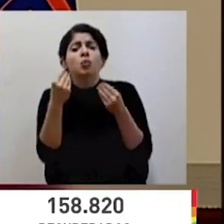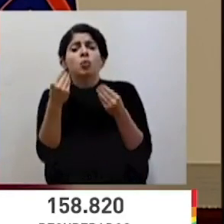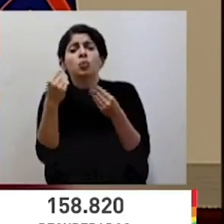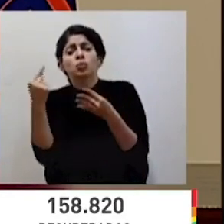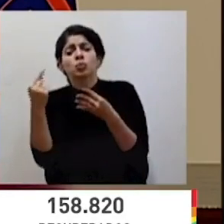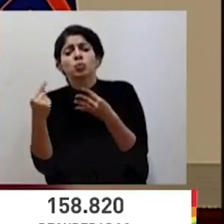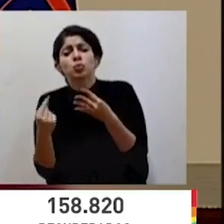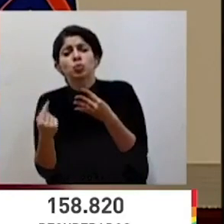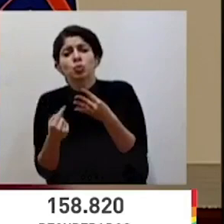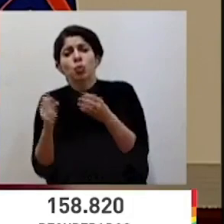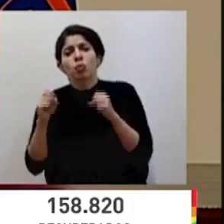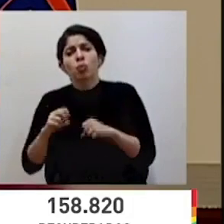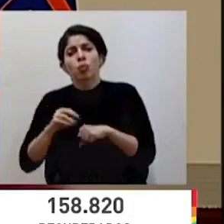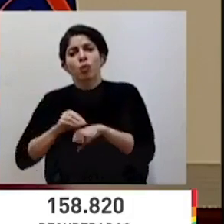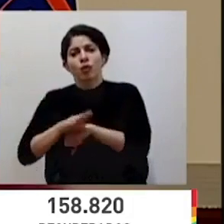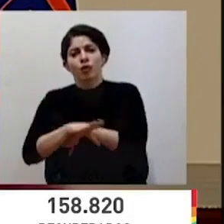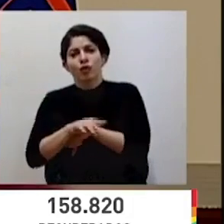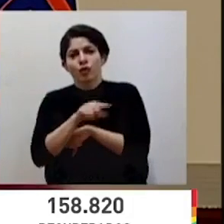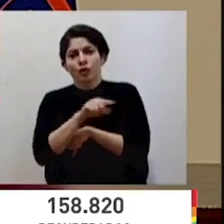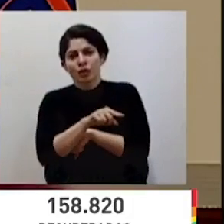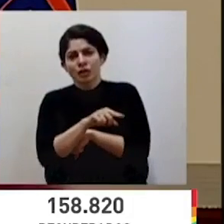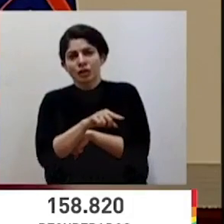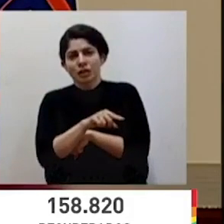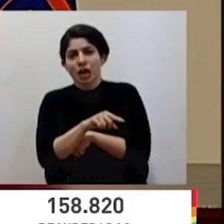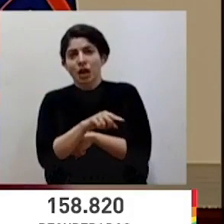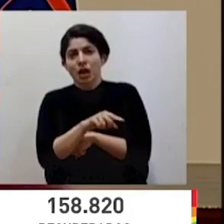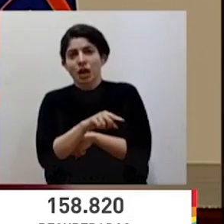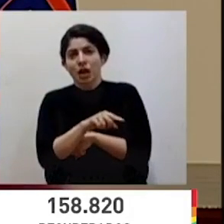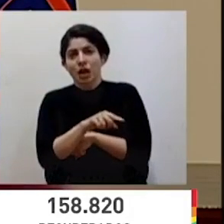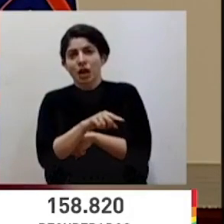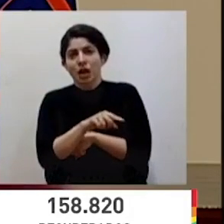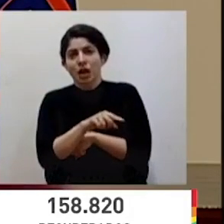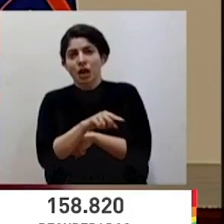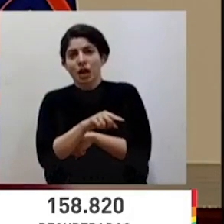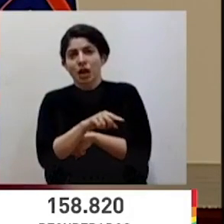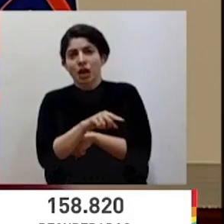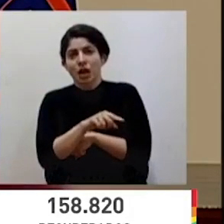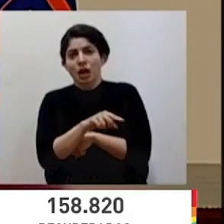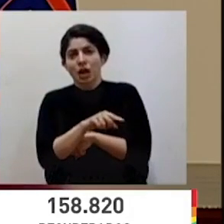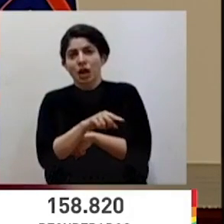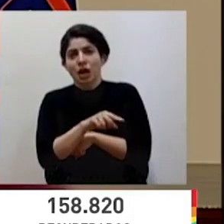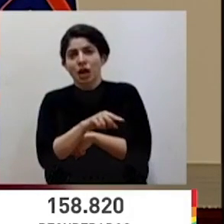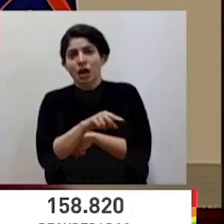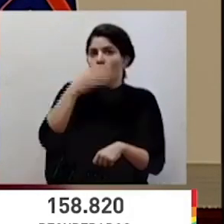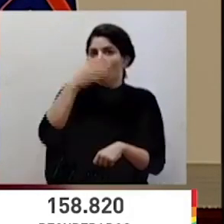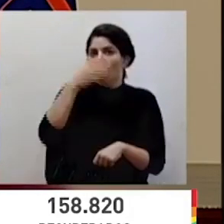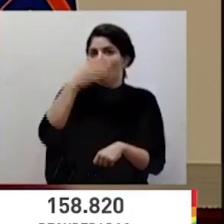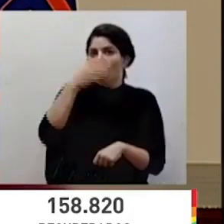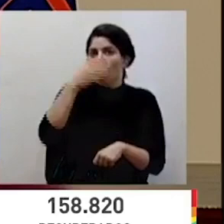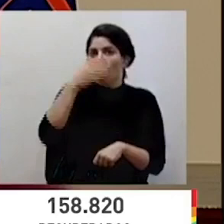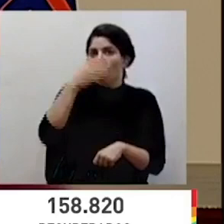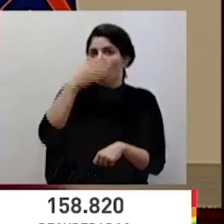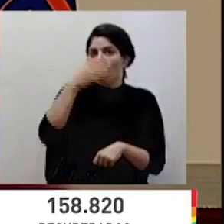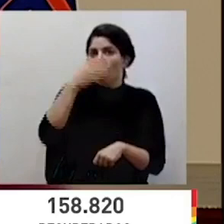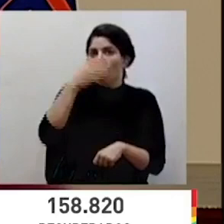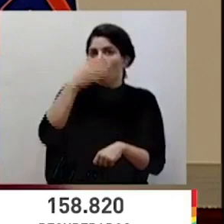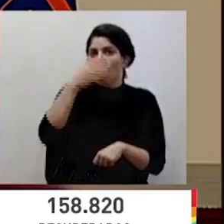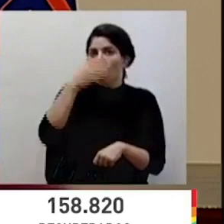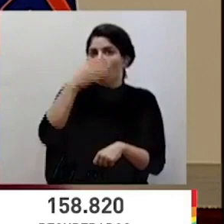que inciden en esto, sin dejar de lado, por supuesto, que hay